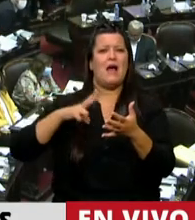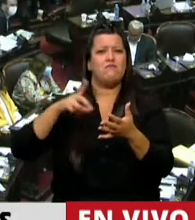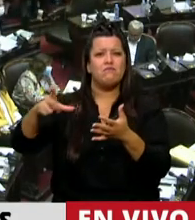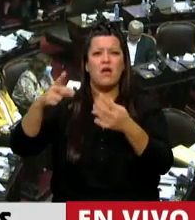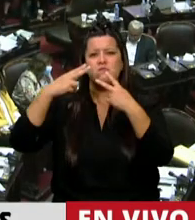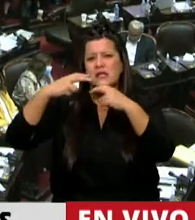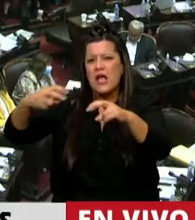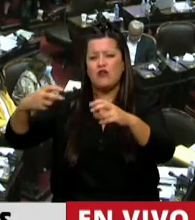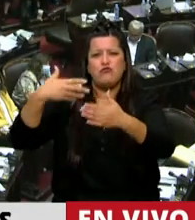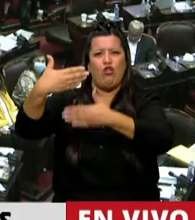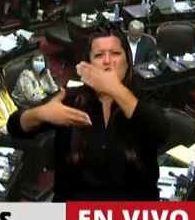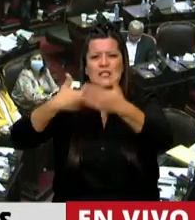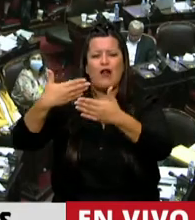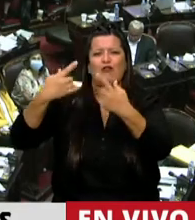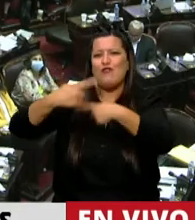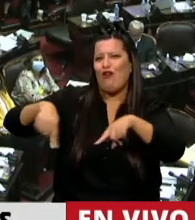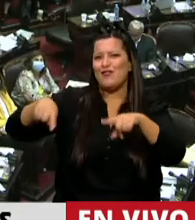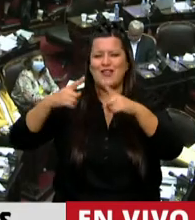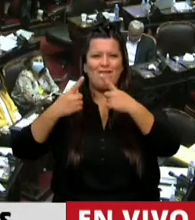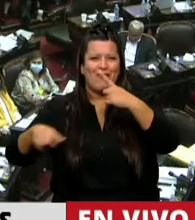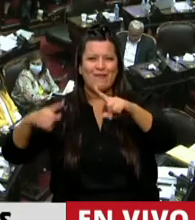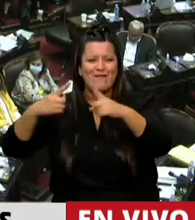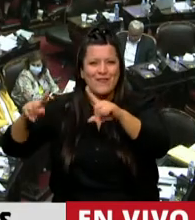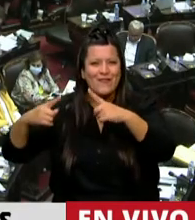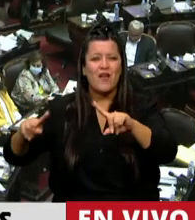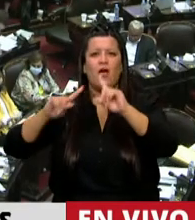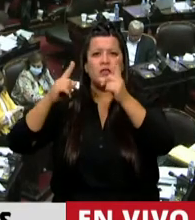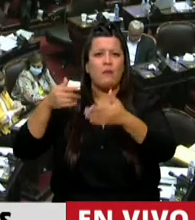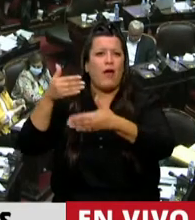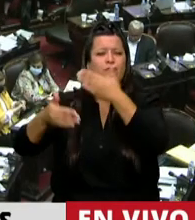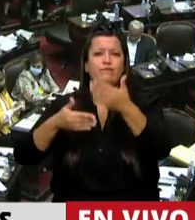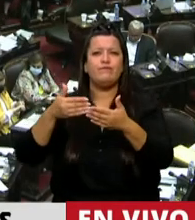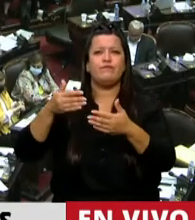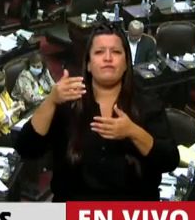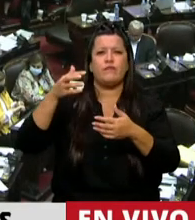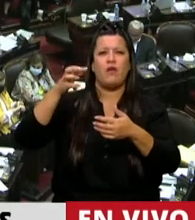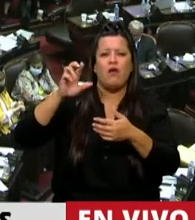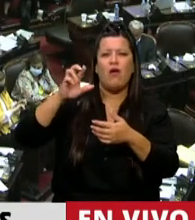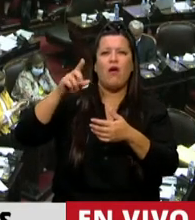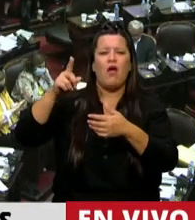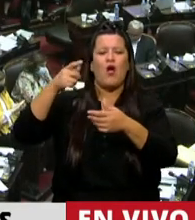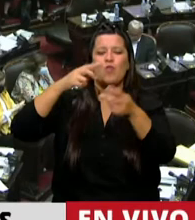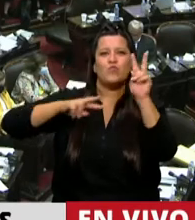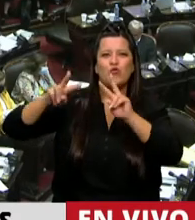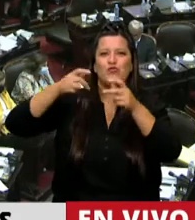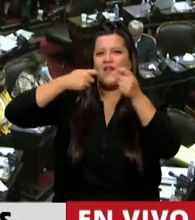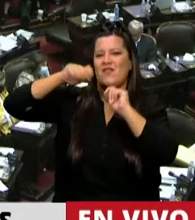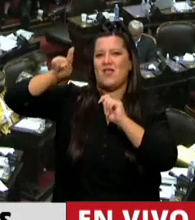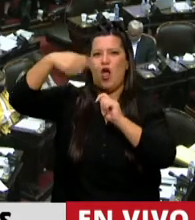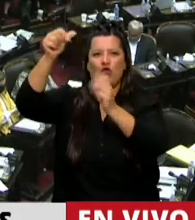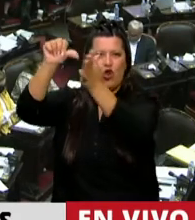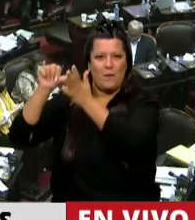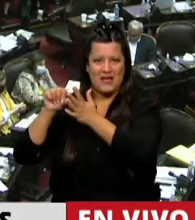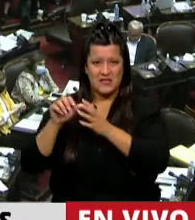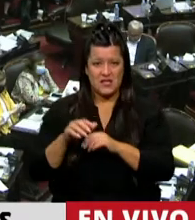investigación, desarrollo e innovación y estimular la generación de divisas mediante la exportación. O sea,